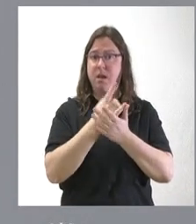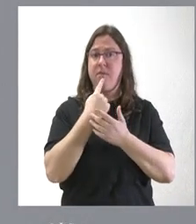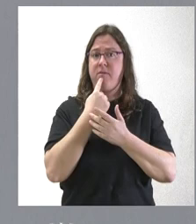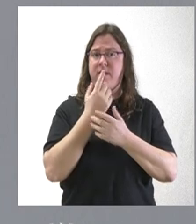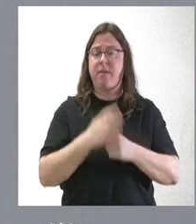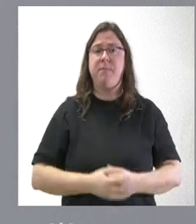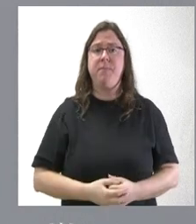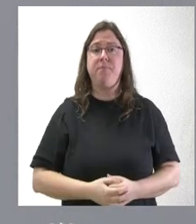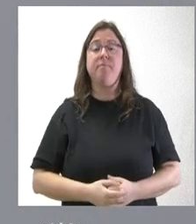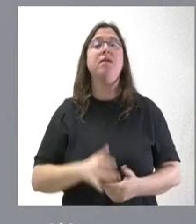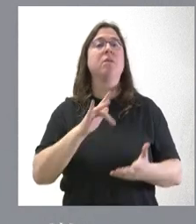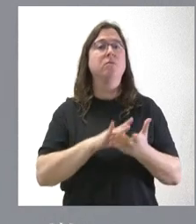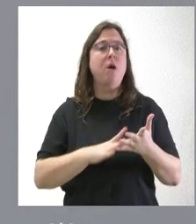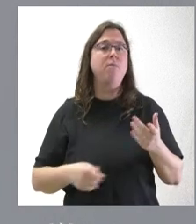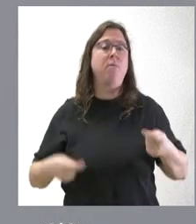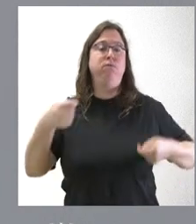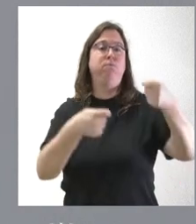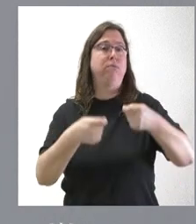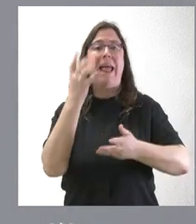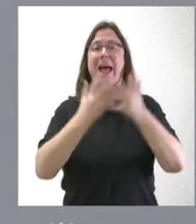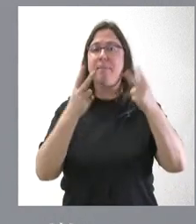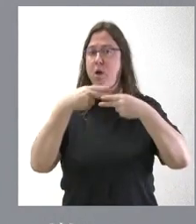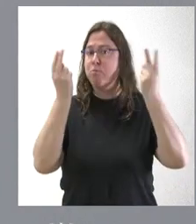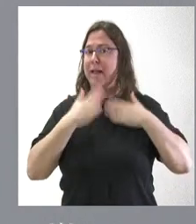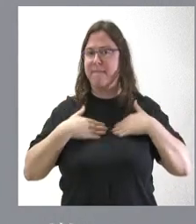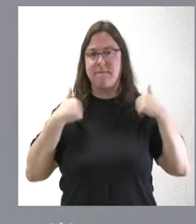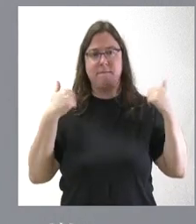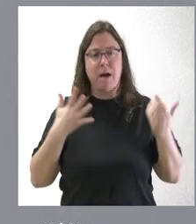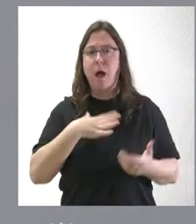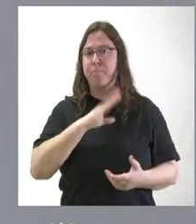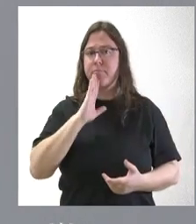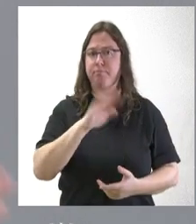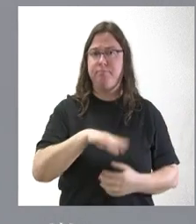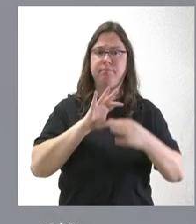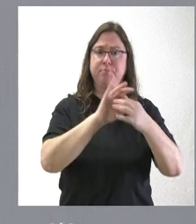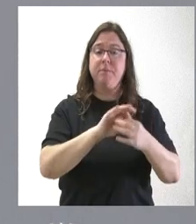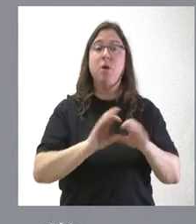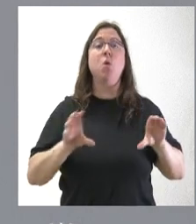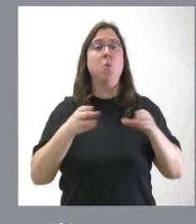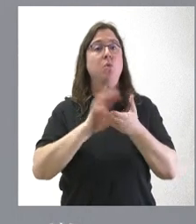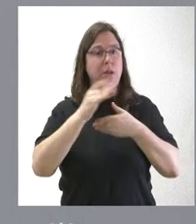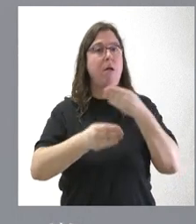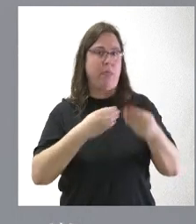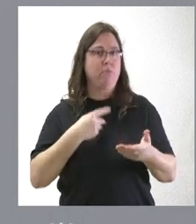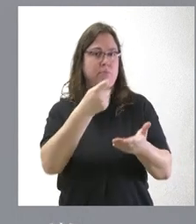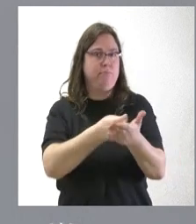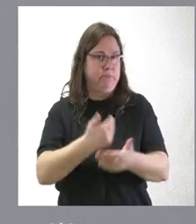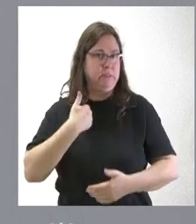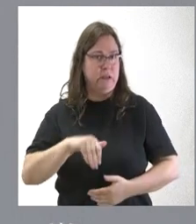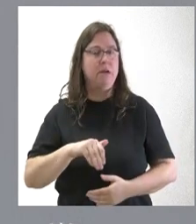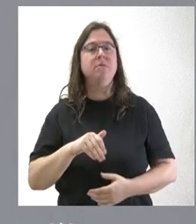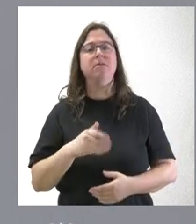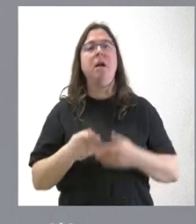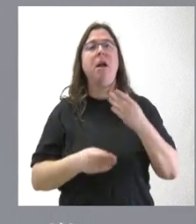que habrá las aportaciones de cuantas Administraciones públicas estimen oportuno realizarlas. La Junta de Castilla lo hace y lo hace